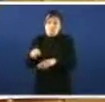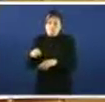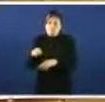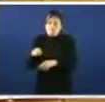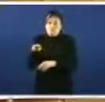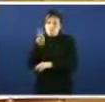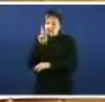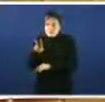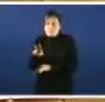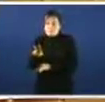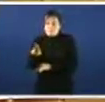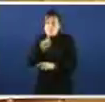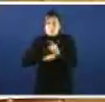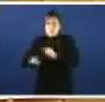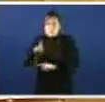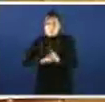das caixas